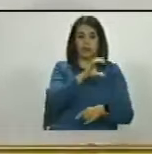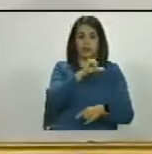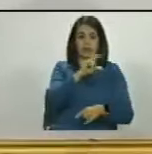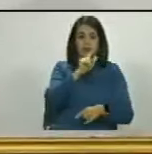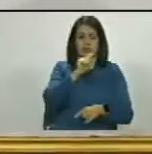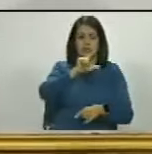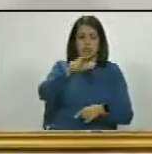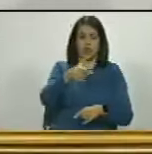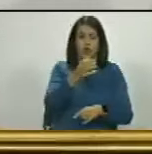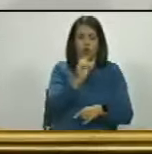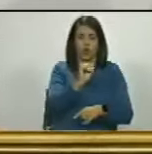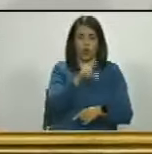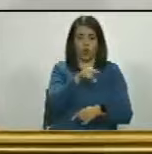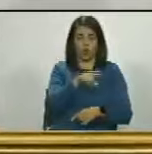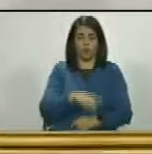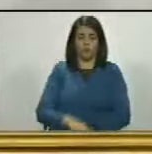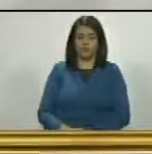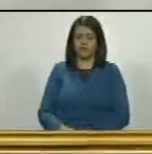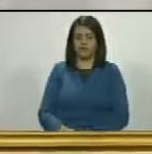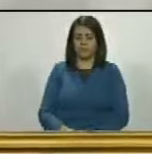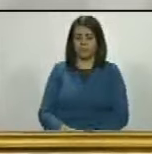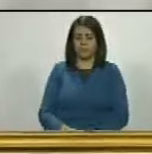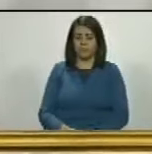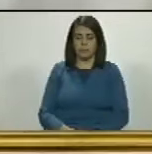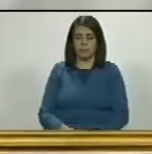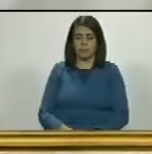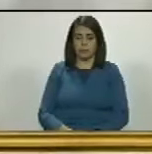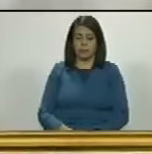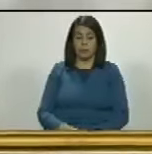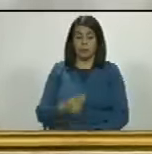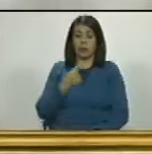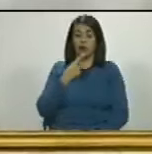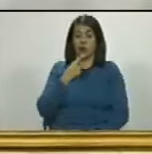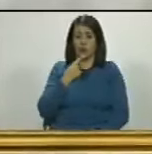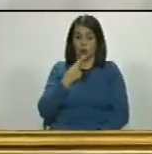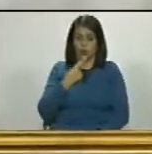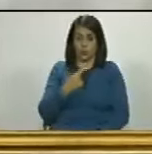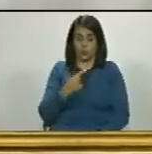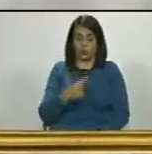esta empresa CITGO. Y digo esto,